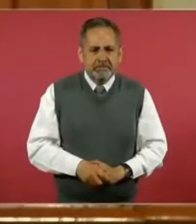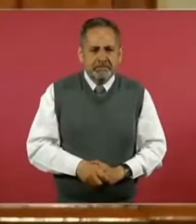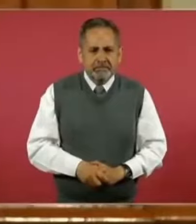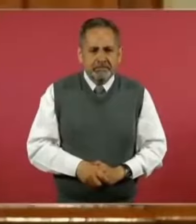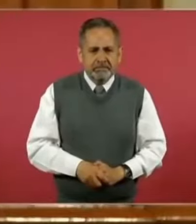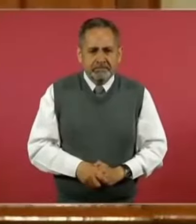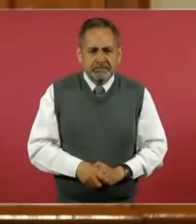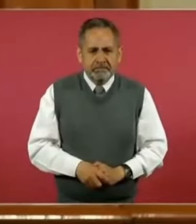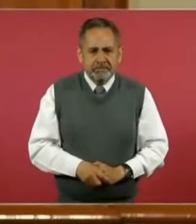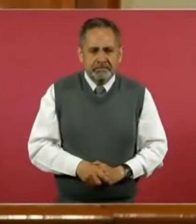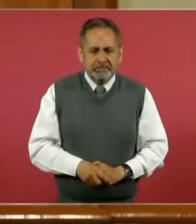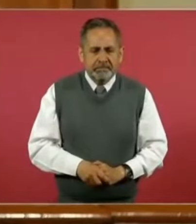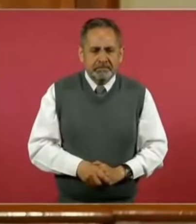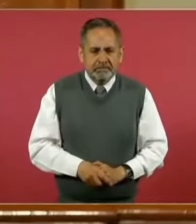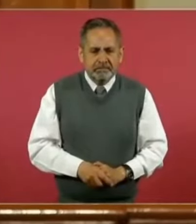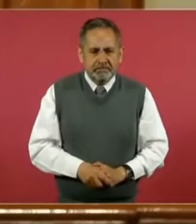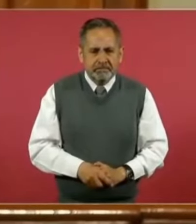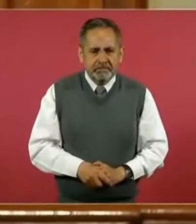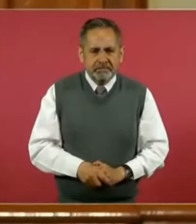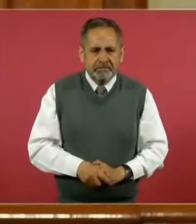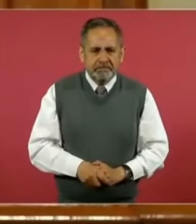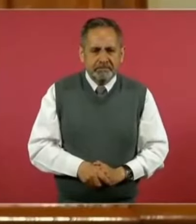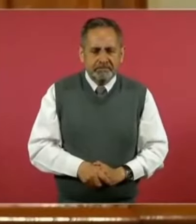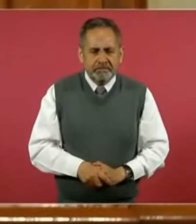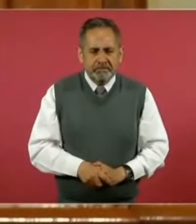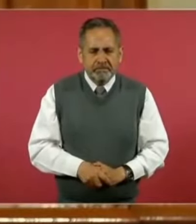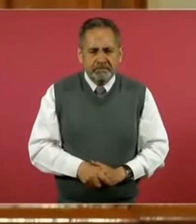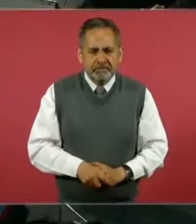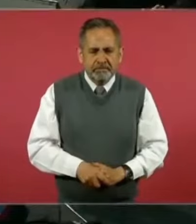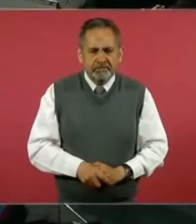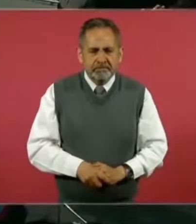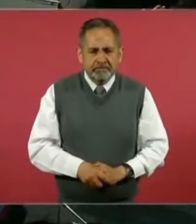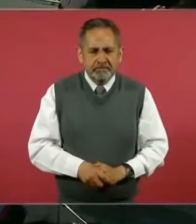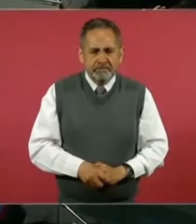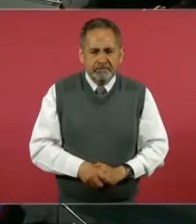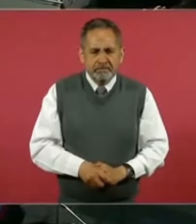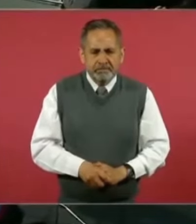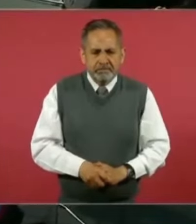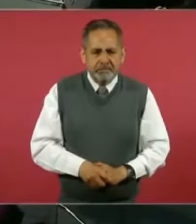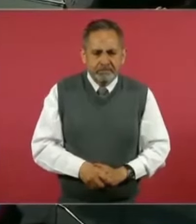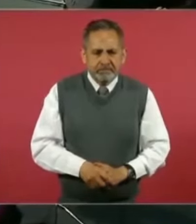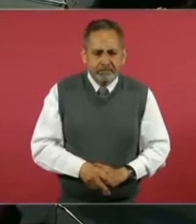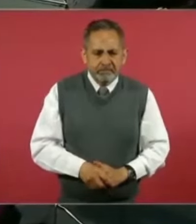de que se puede pedir ayuda internacional para intervención. Sí, pero es eso, ¿no?